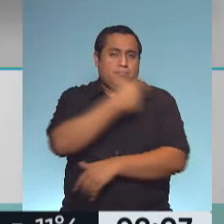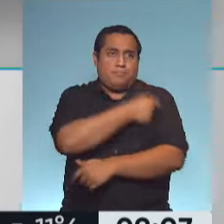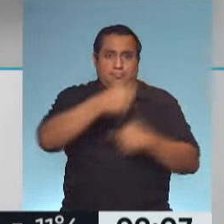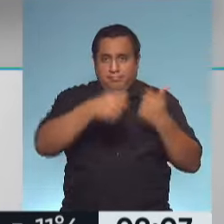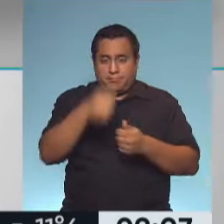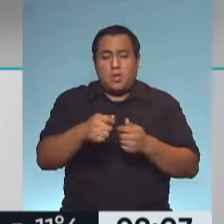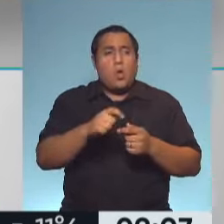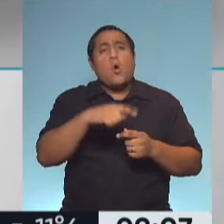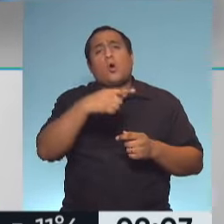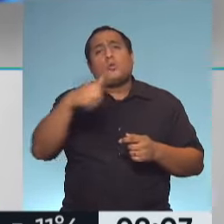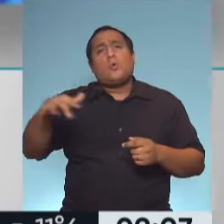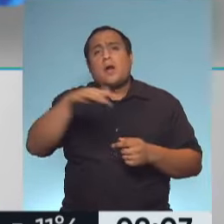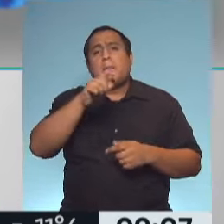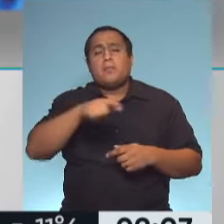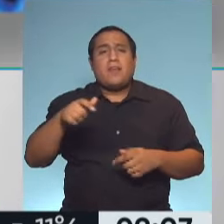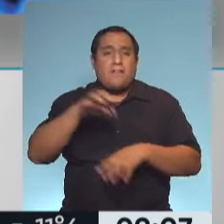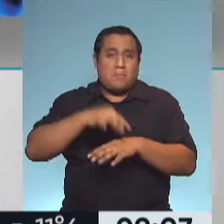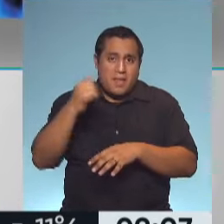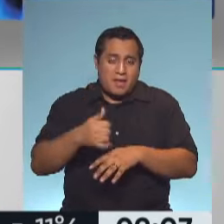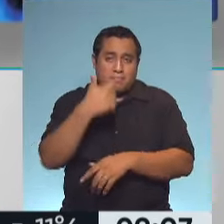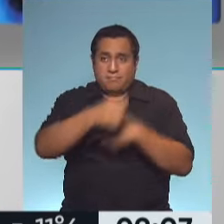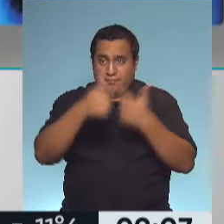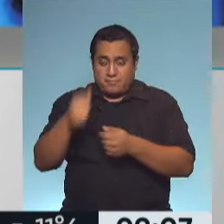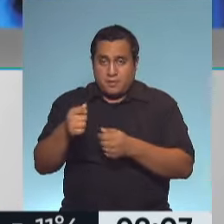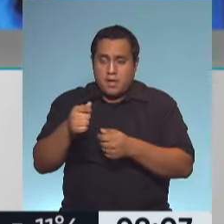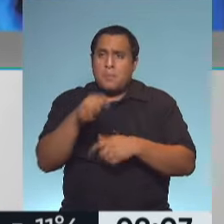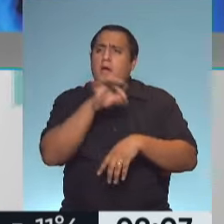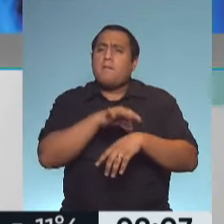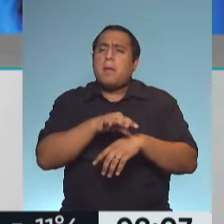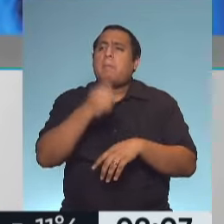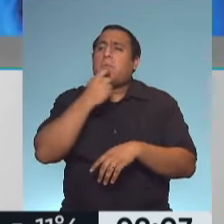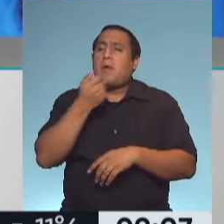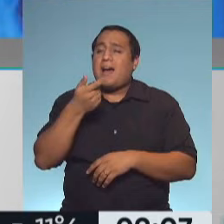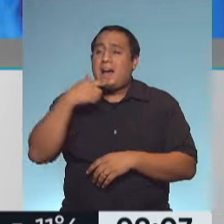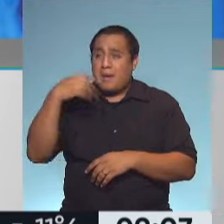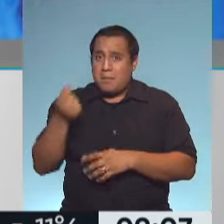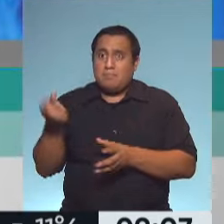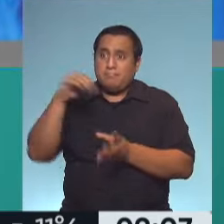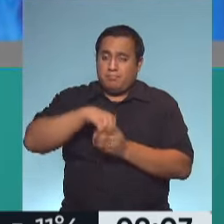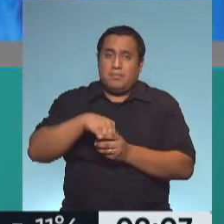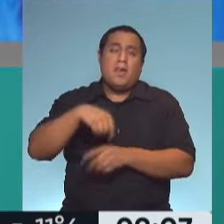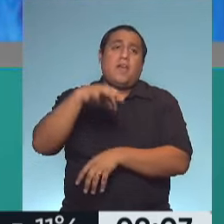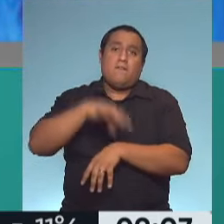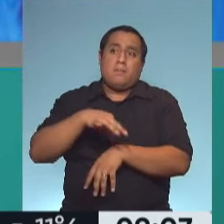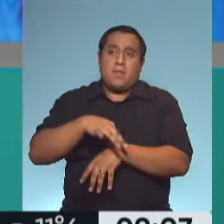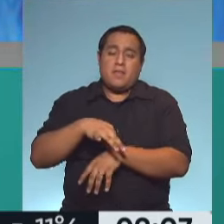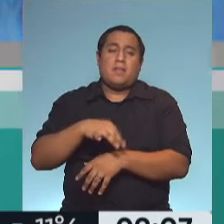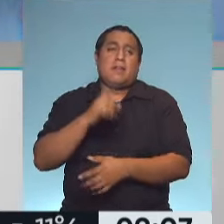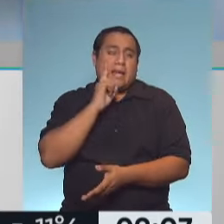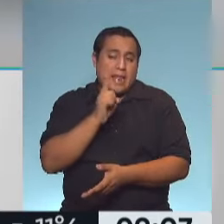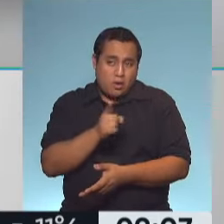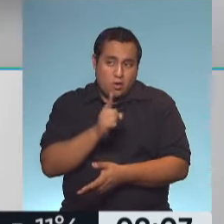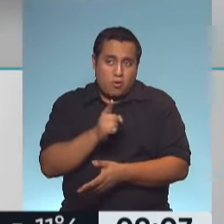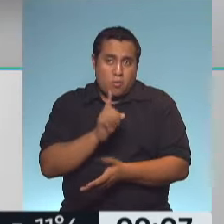a personas con enfermedades de base del asma? ¿Está considerada una patología que te coloca dentro del grupo de